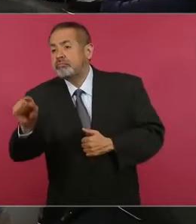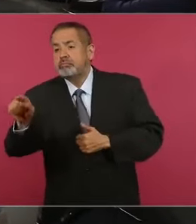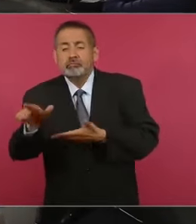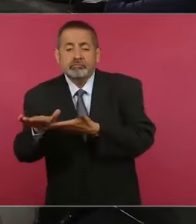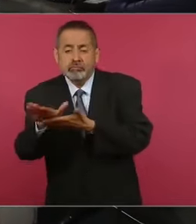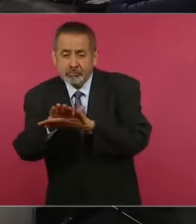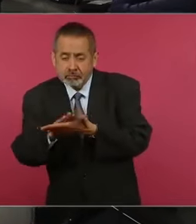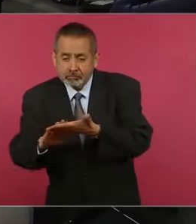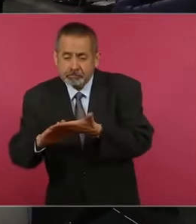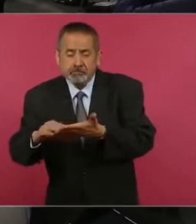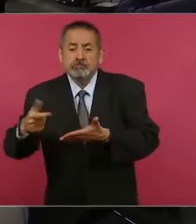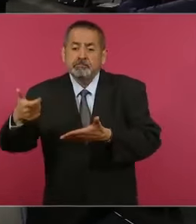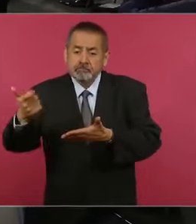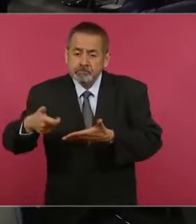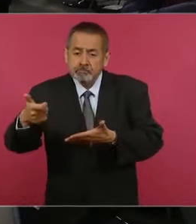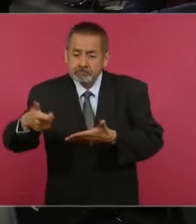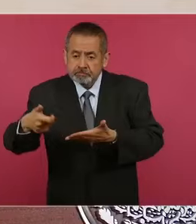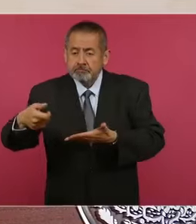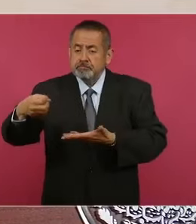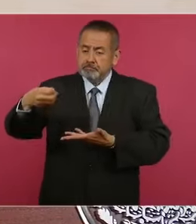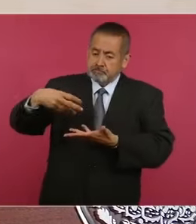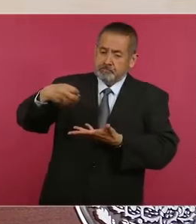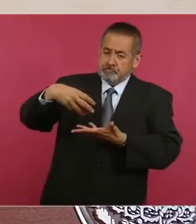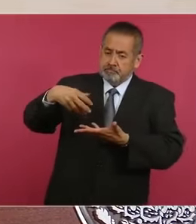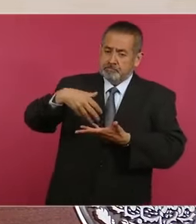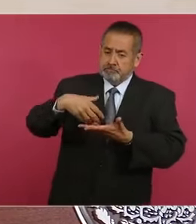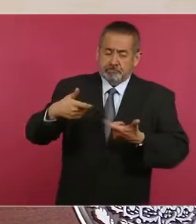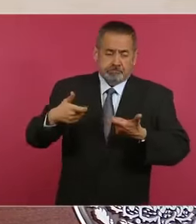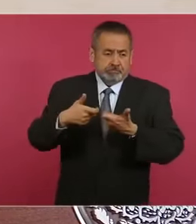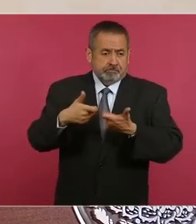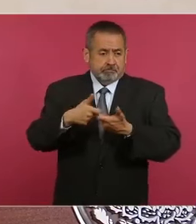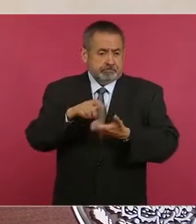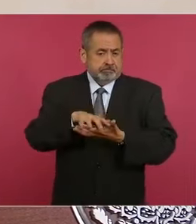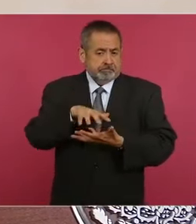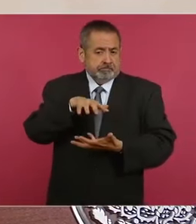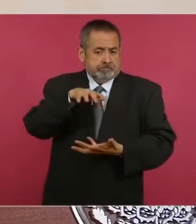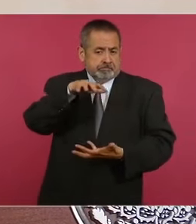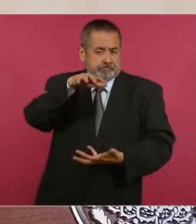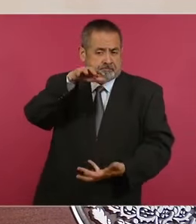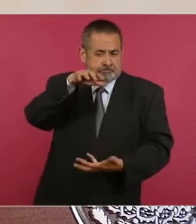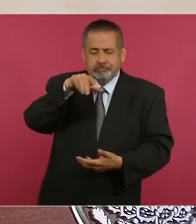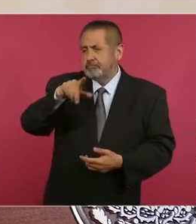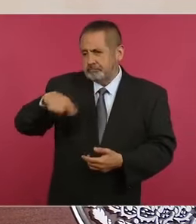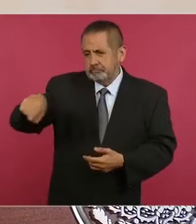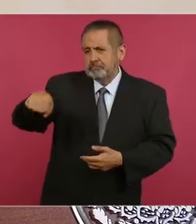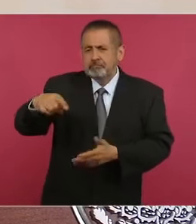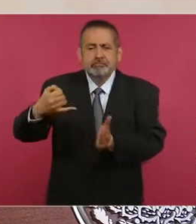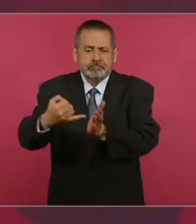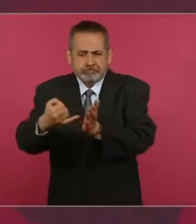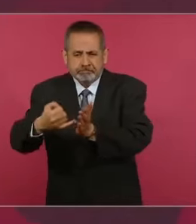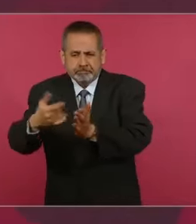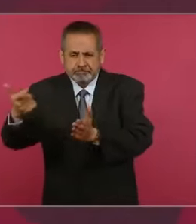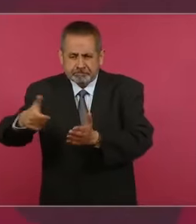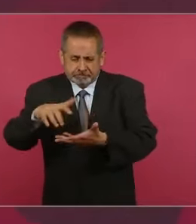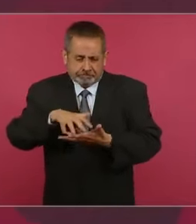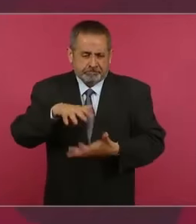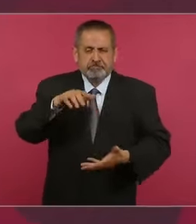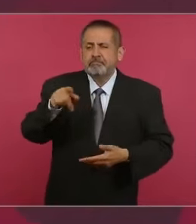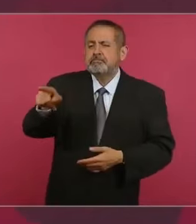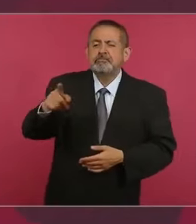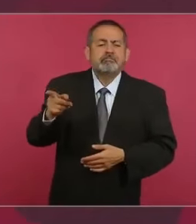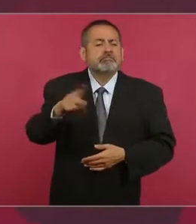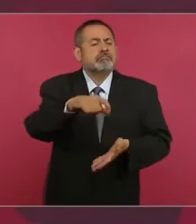paga impuestos, cuando compra una